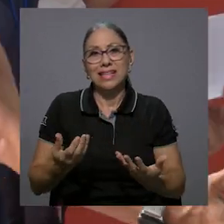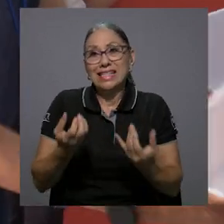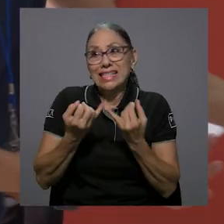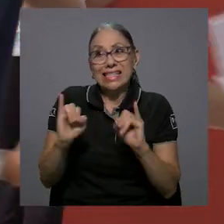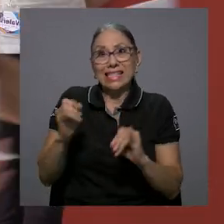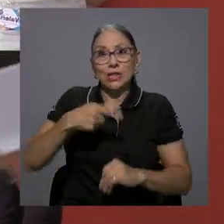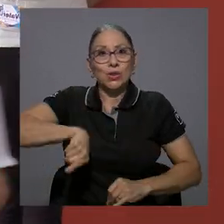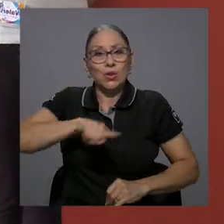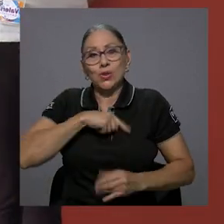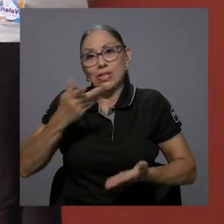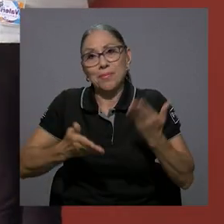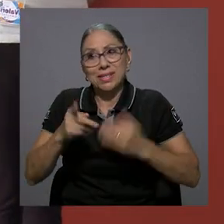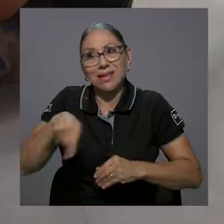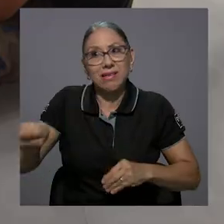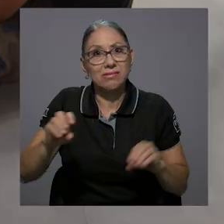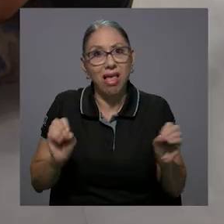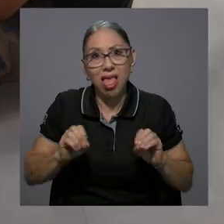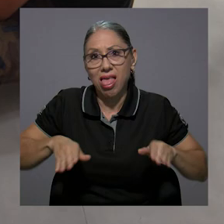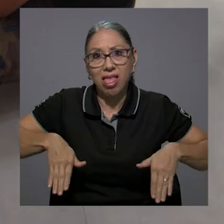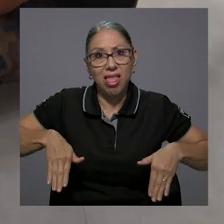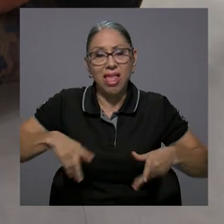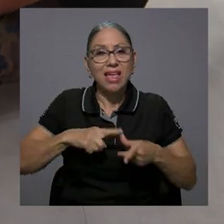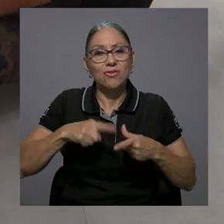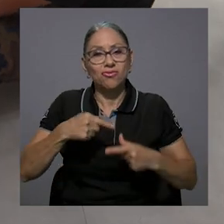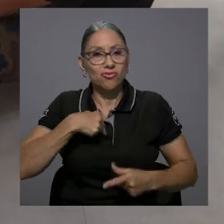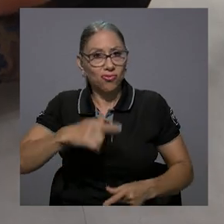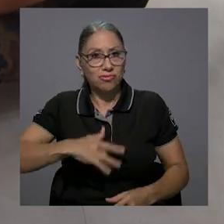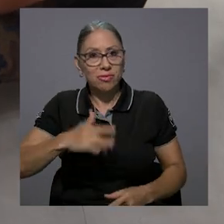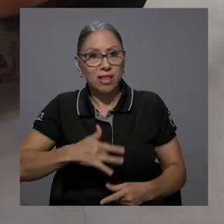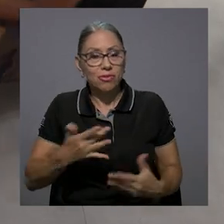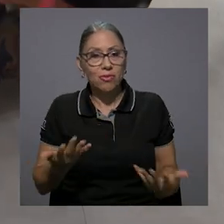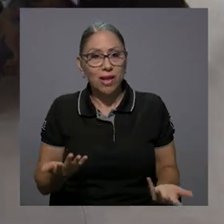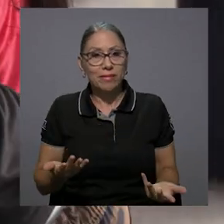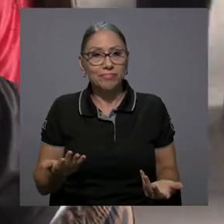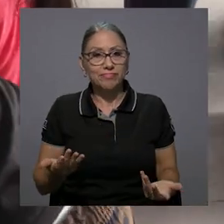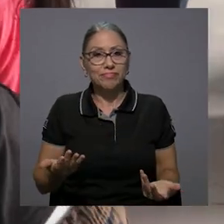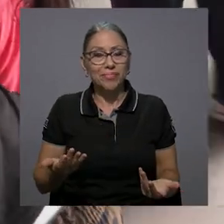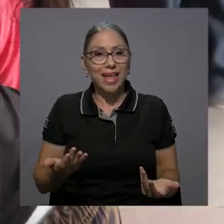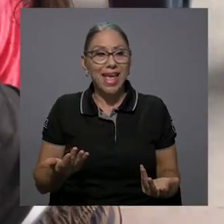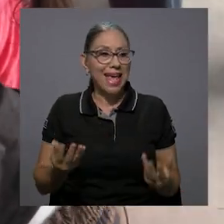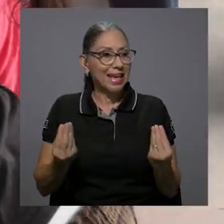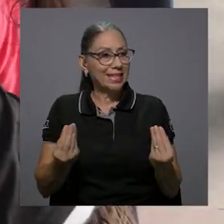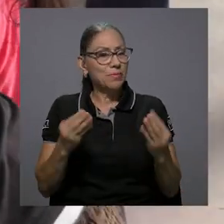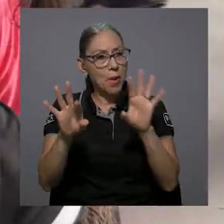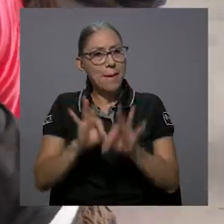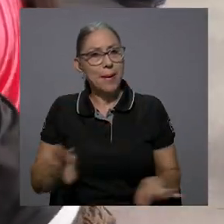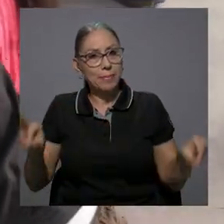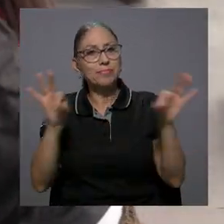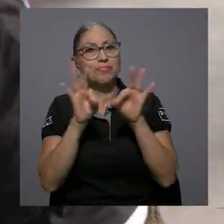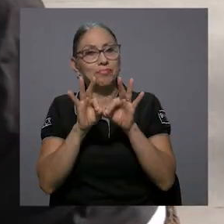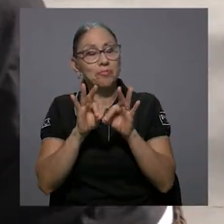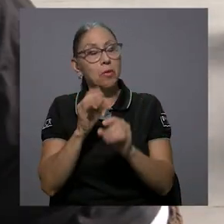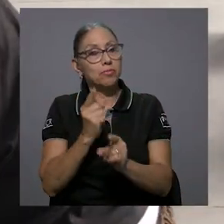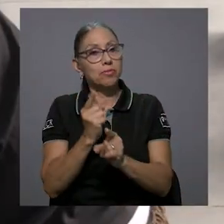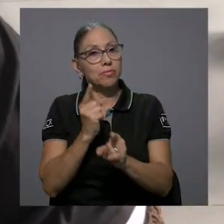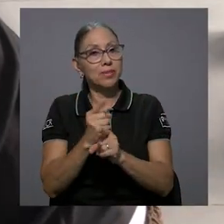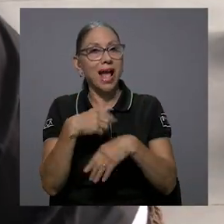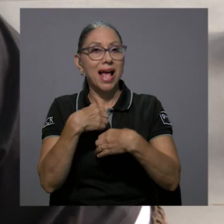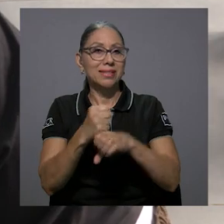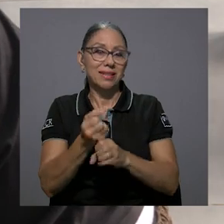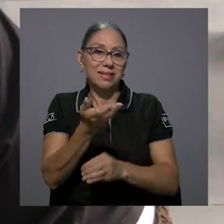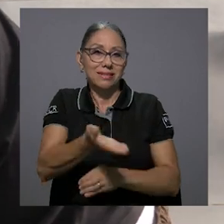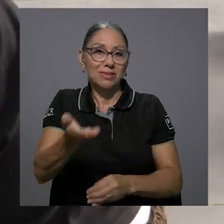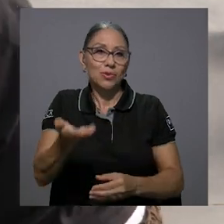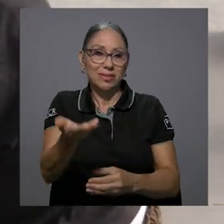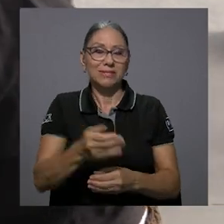vez, si no fuese por nosotros no la tendrían. Entonces, este, siento que es más que valioso y oportuno